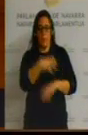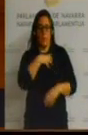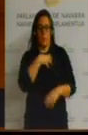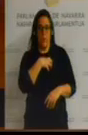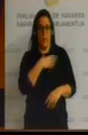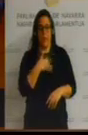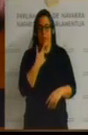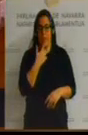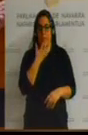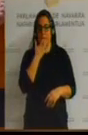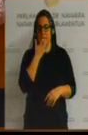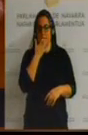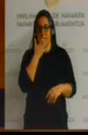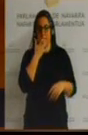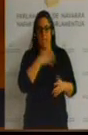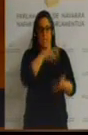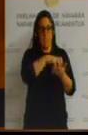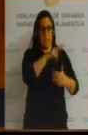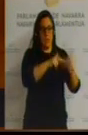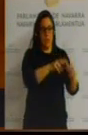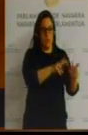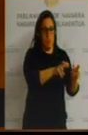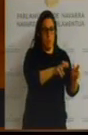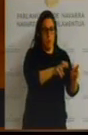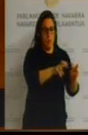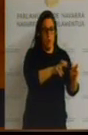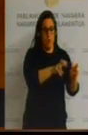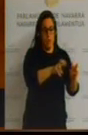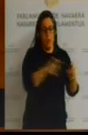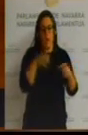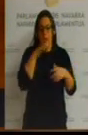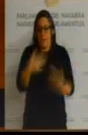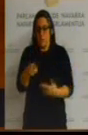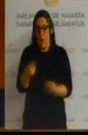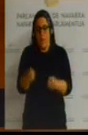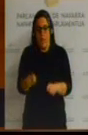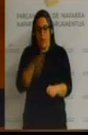pabellón hay que cerrar el pabellón que hay porque el ayuntamiento no puede asumir su mantenimiento.